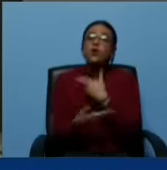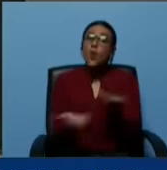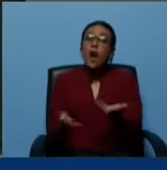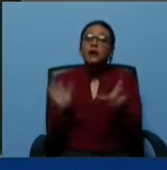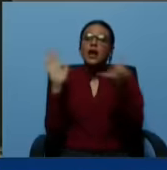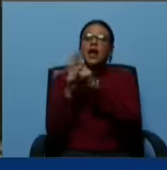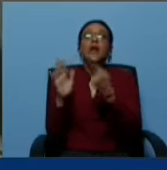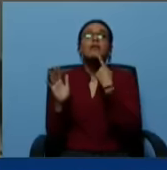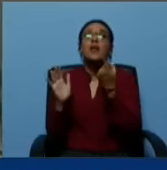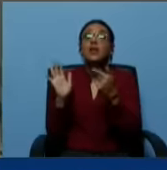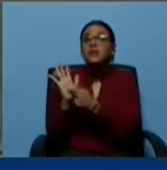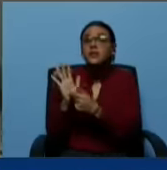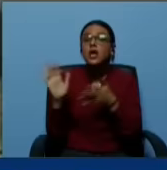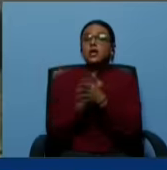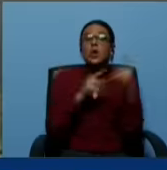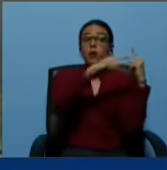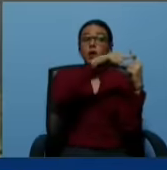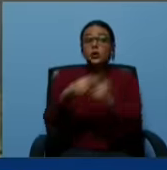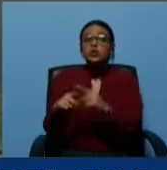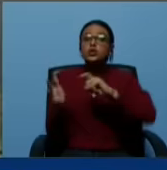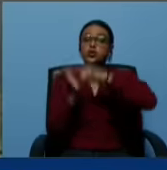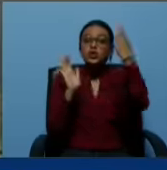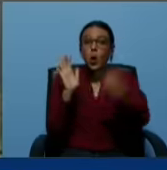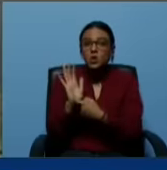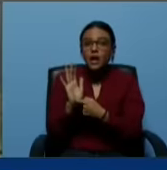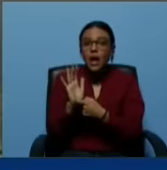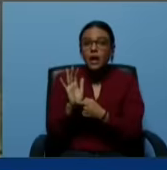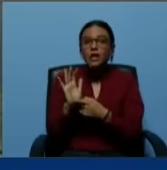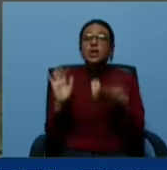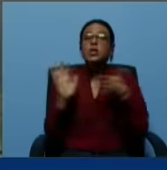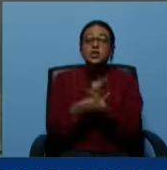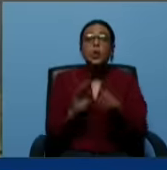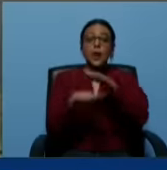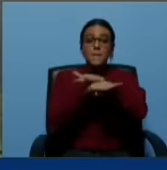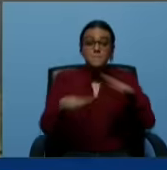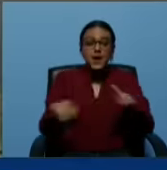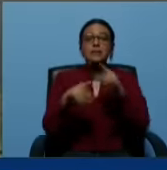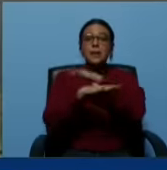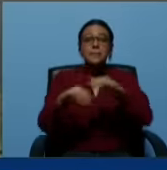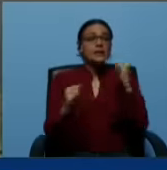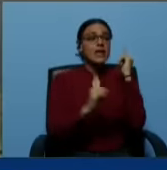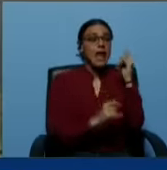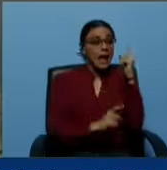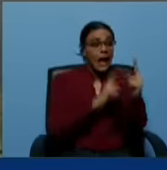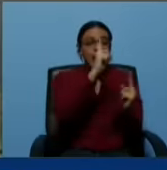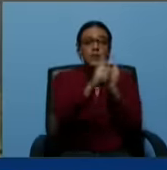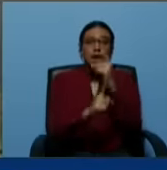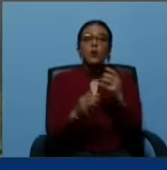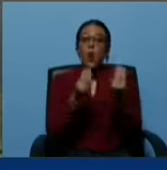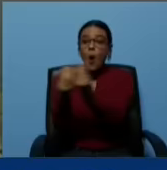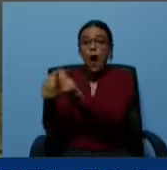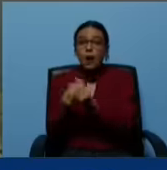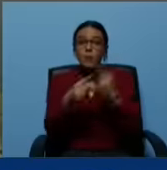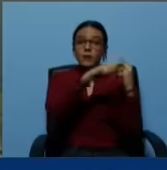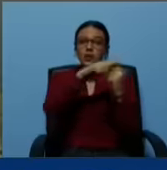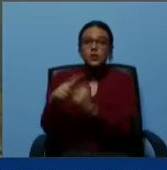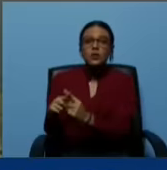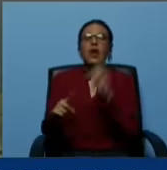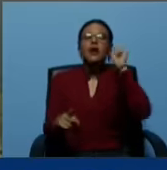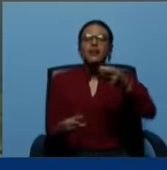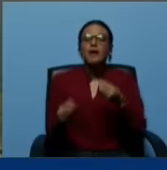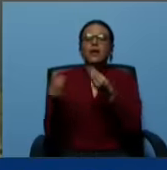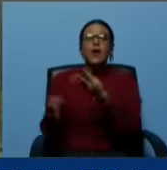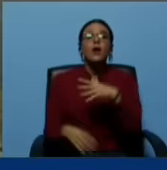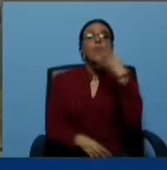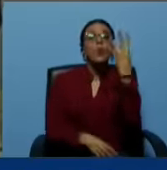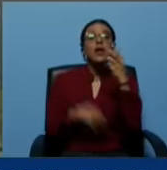que la totalización y la tabulación mesa por mesa que debe acompañar a esa totalización debe entregarse